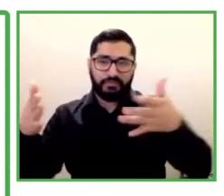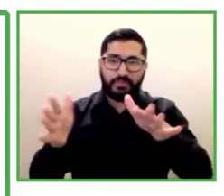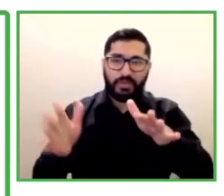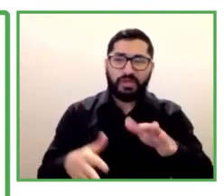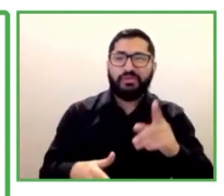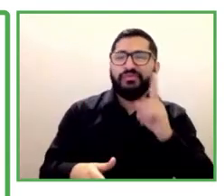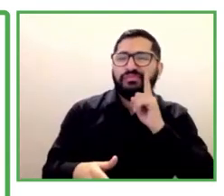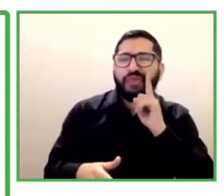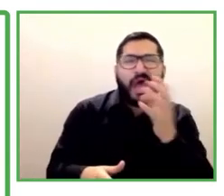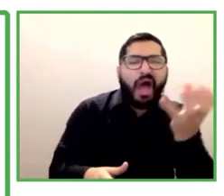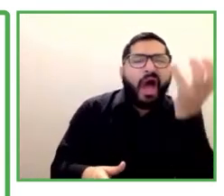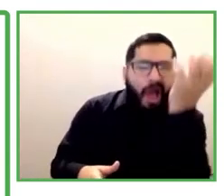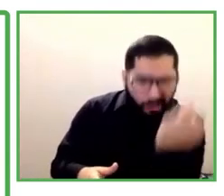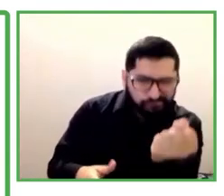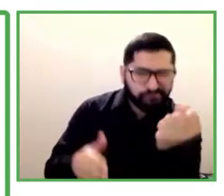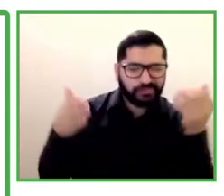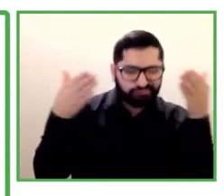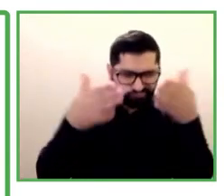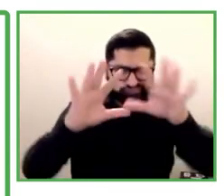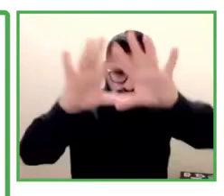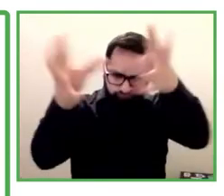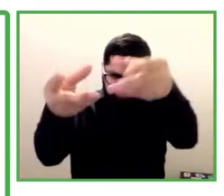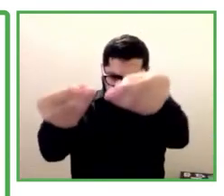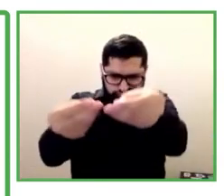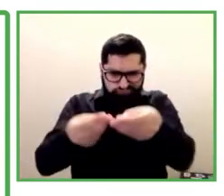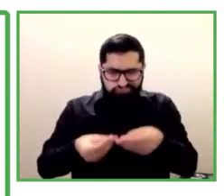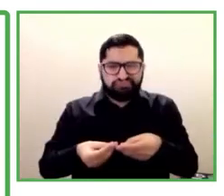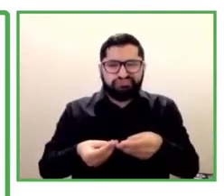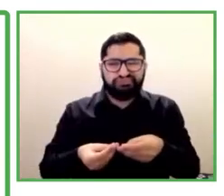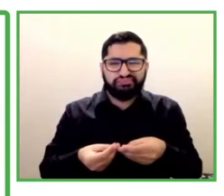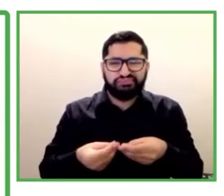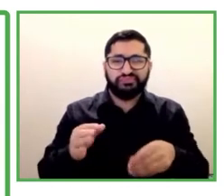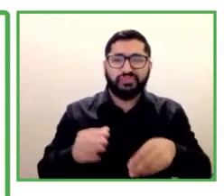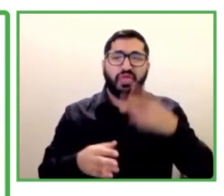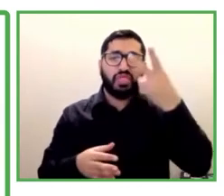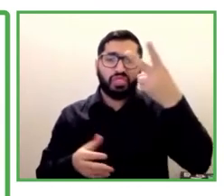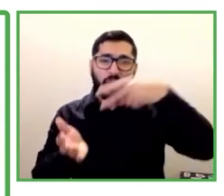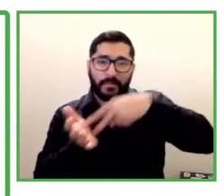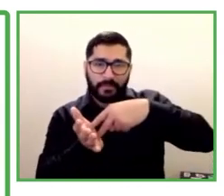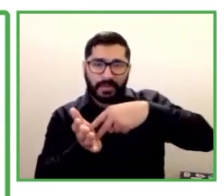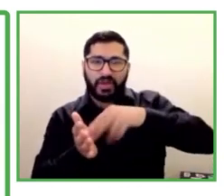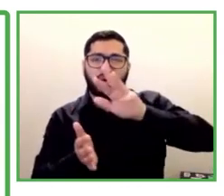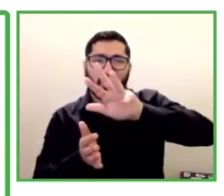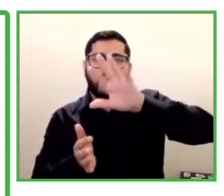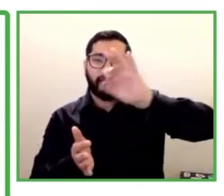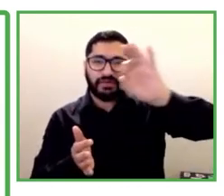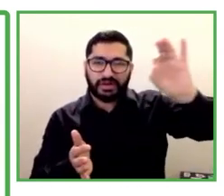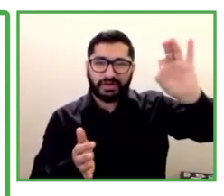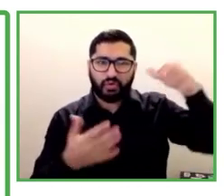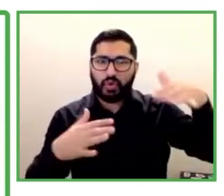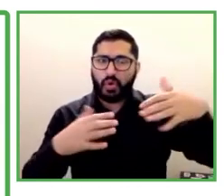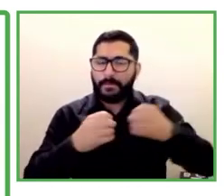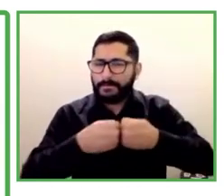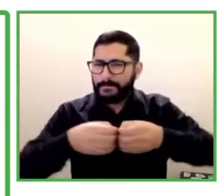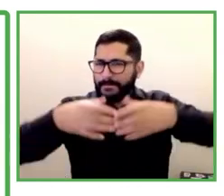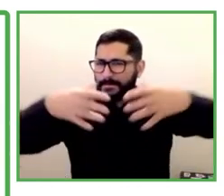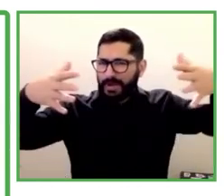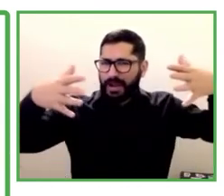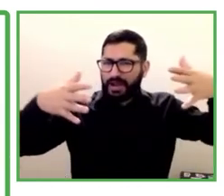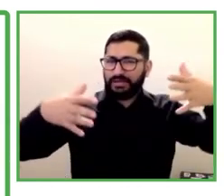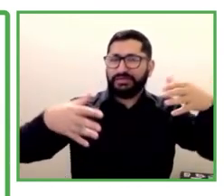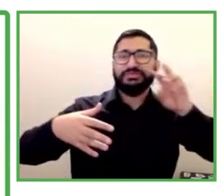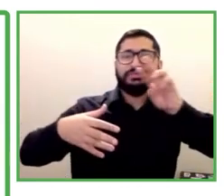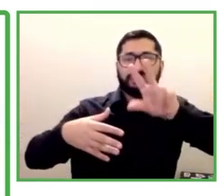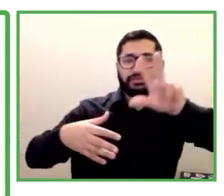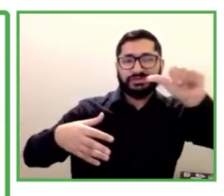pesar de la crisis económica, logramos fluctuar a un 76% de tasa de retención, como les decía, luego de esta